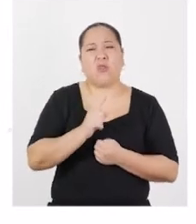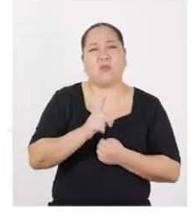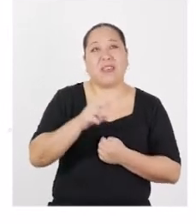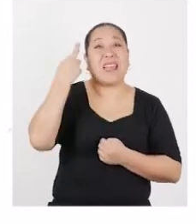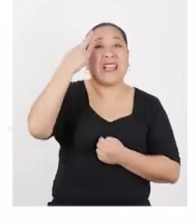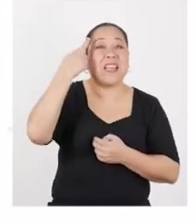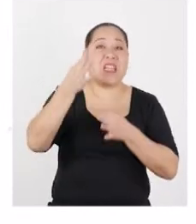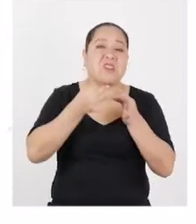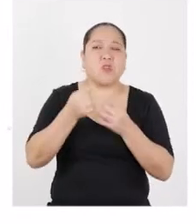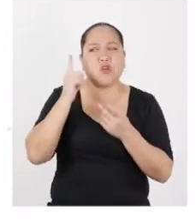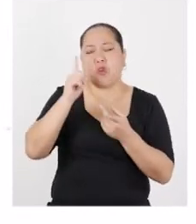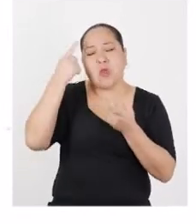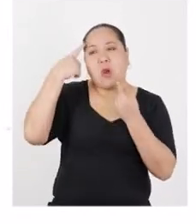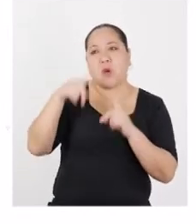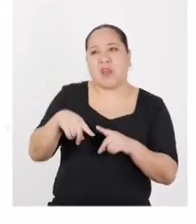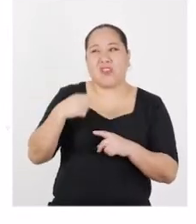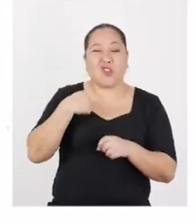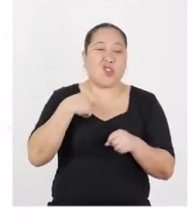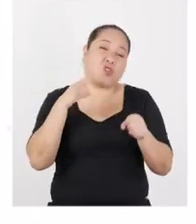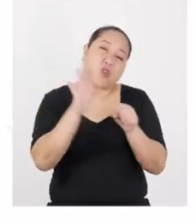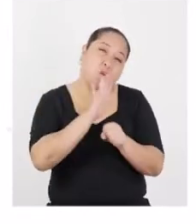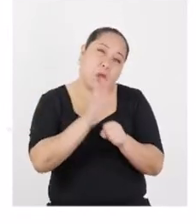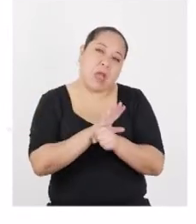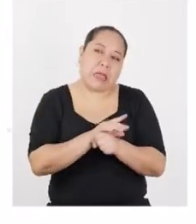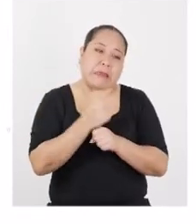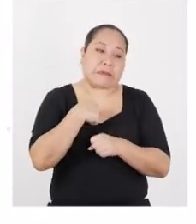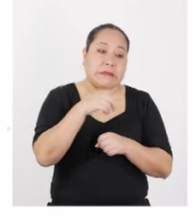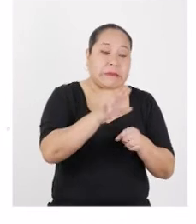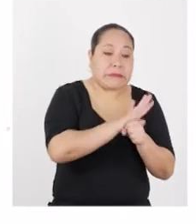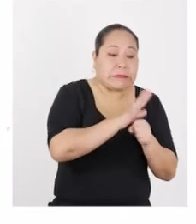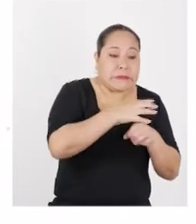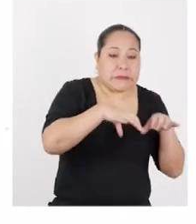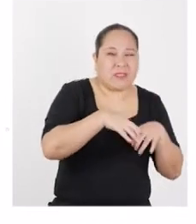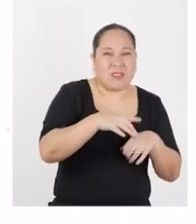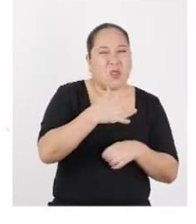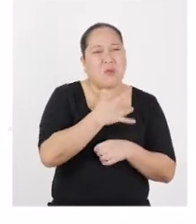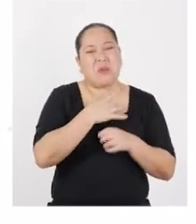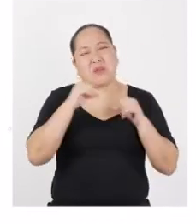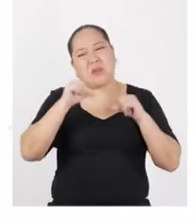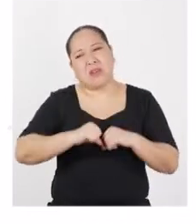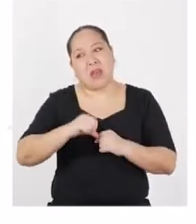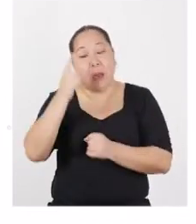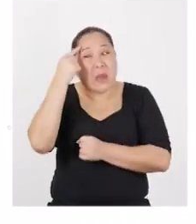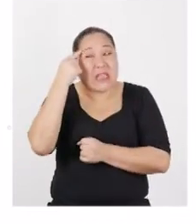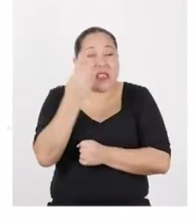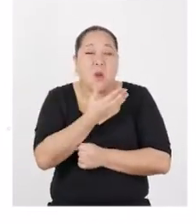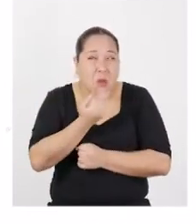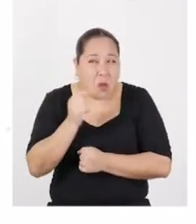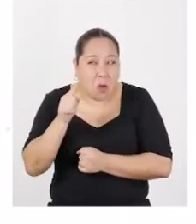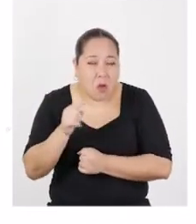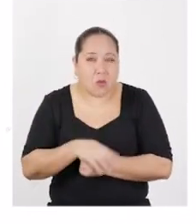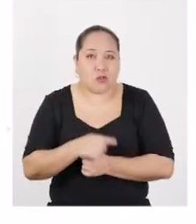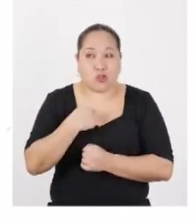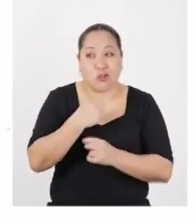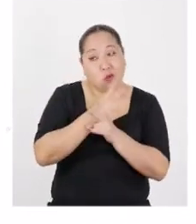no aceptar. No estoy de acuerdo. Estoy ocupado. Tengo que hacer. No me siento bien. Tengo que pensar lo mejor.